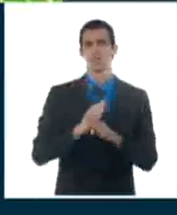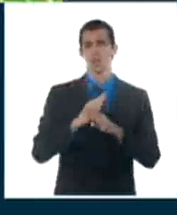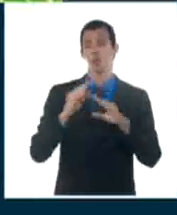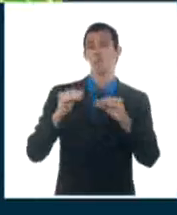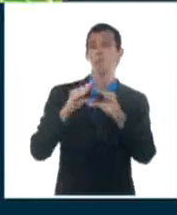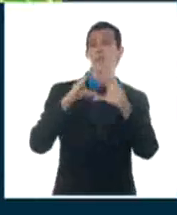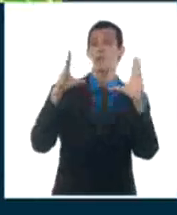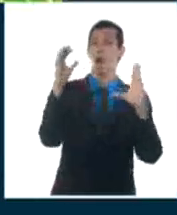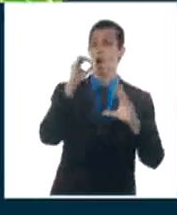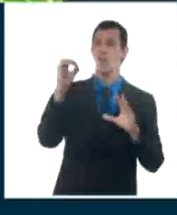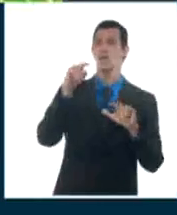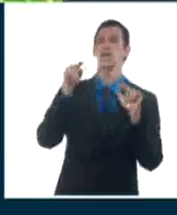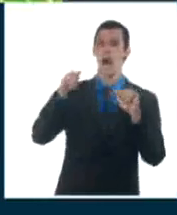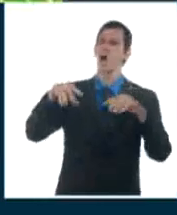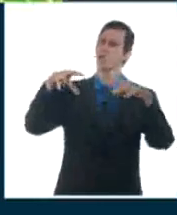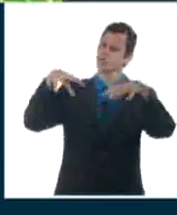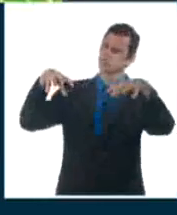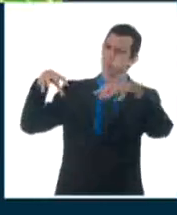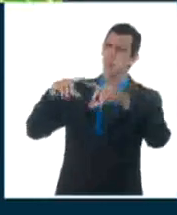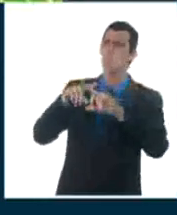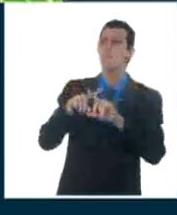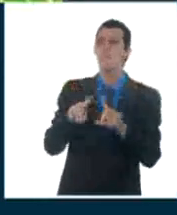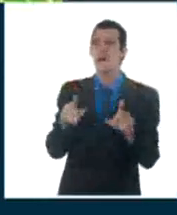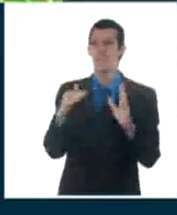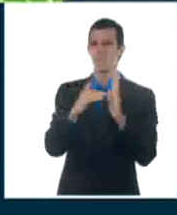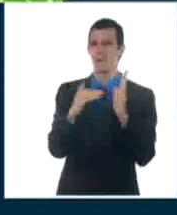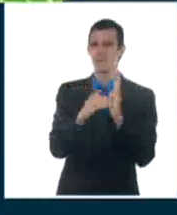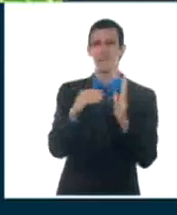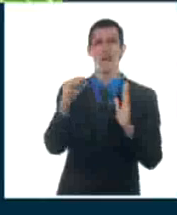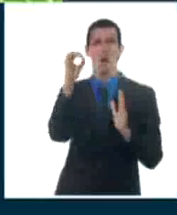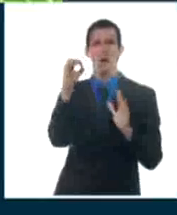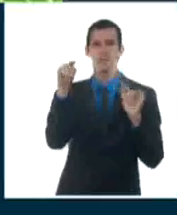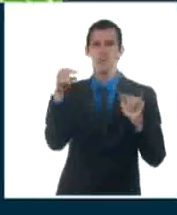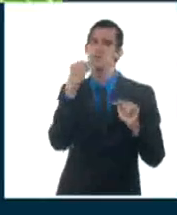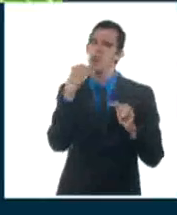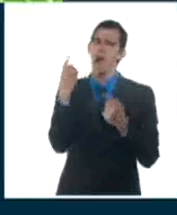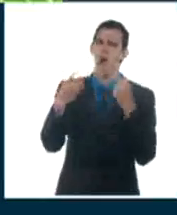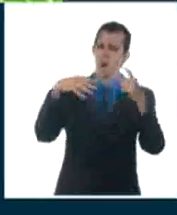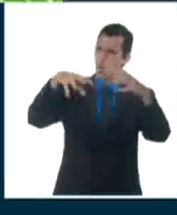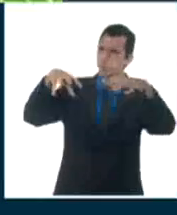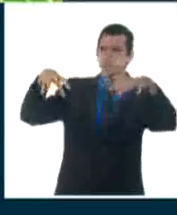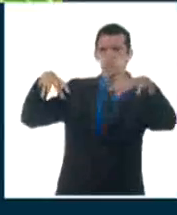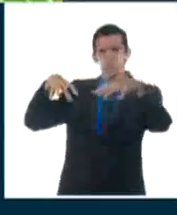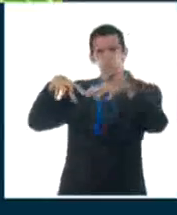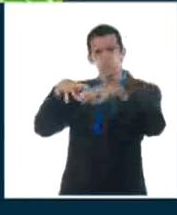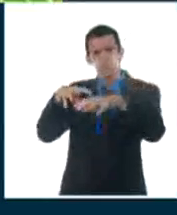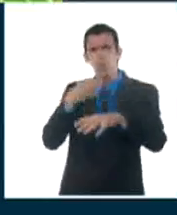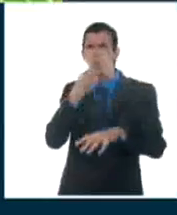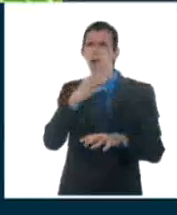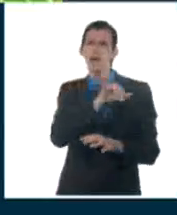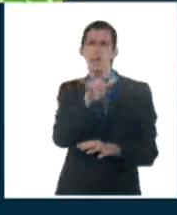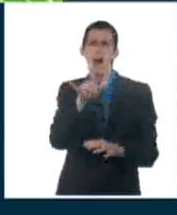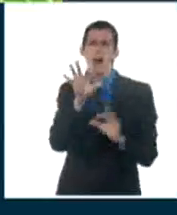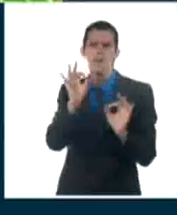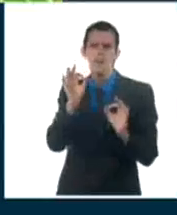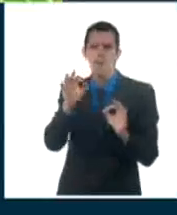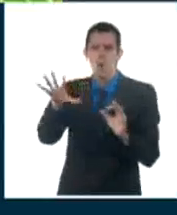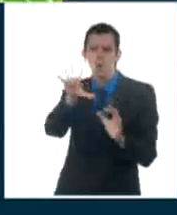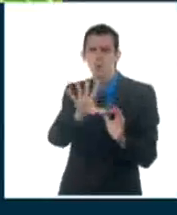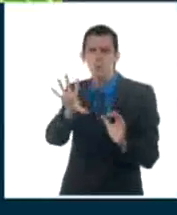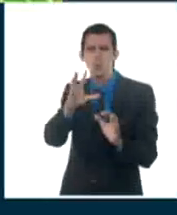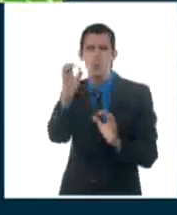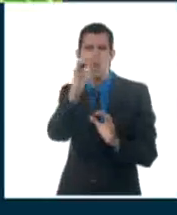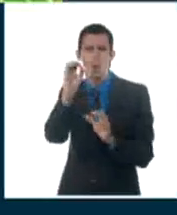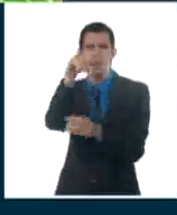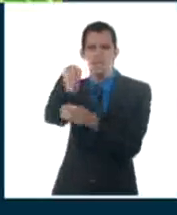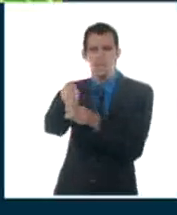producto del calentamiento del día, también pudiéramos tener algunos chubascos en el oriente del país, que también permanecerán en localidades de la región central. En el caso